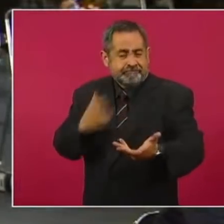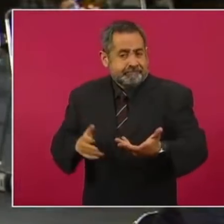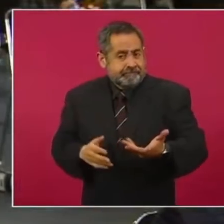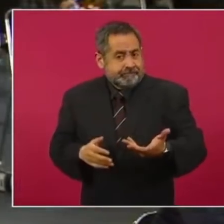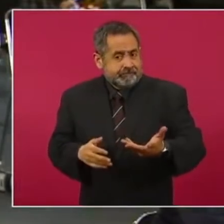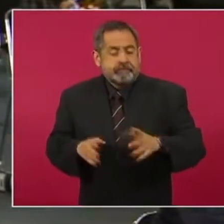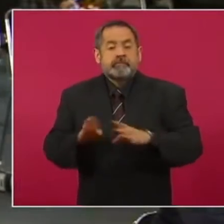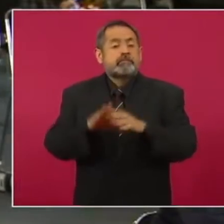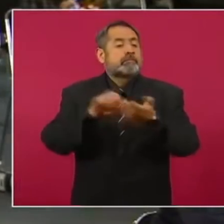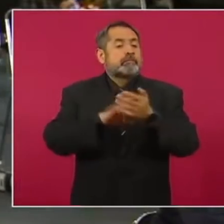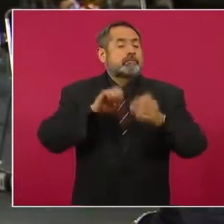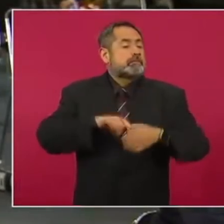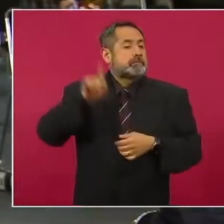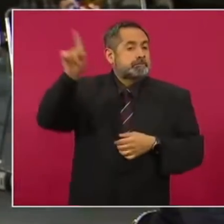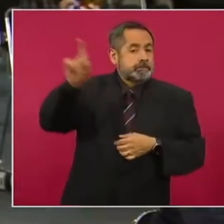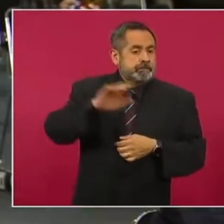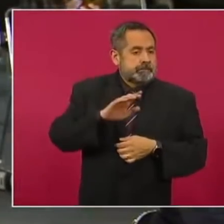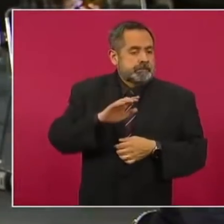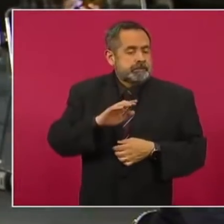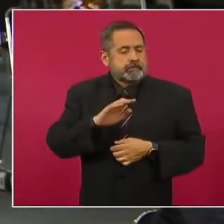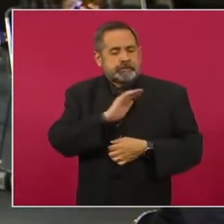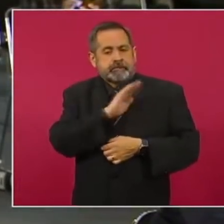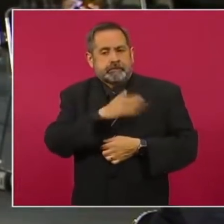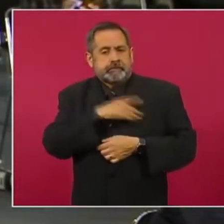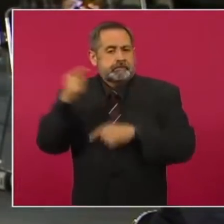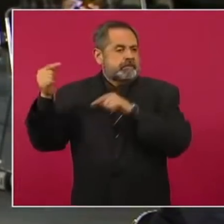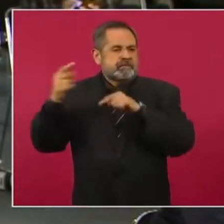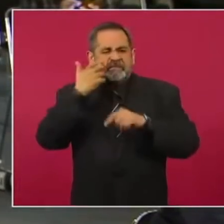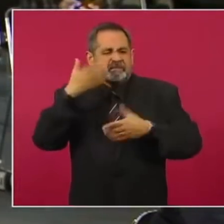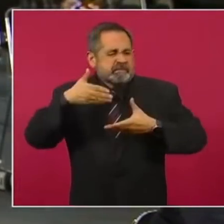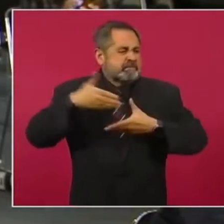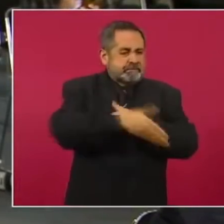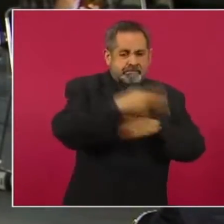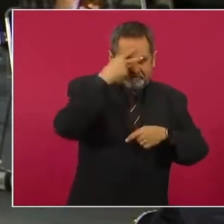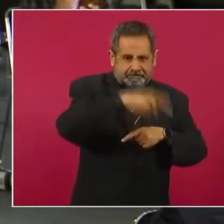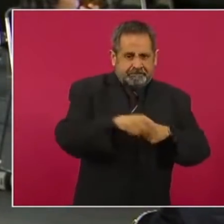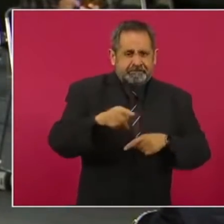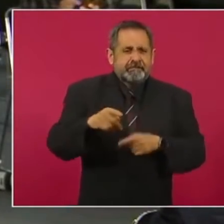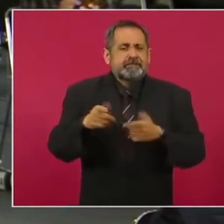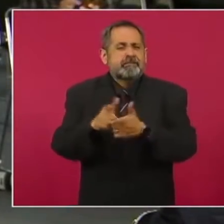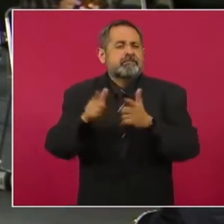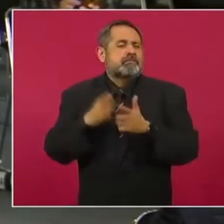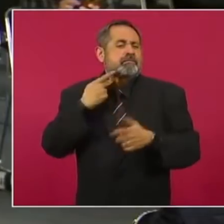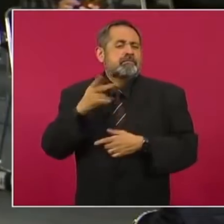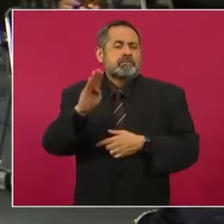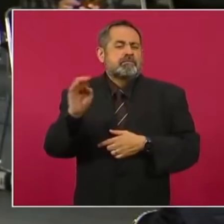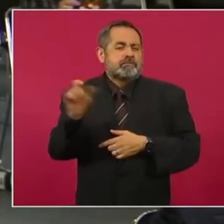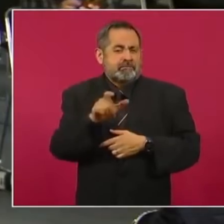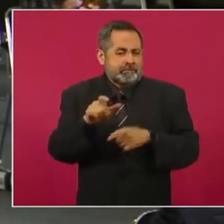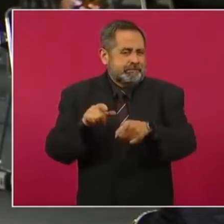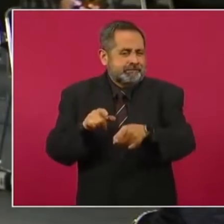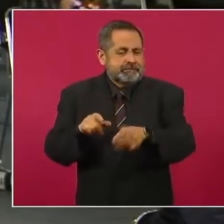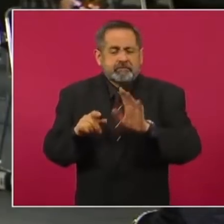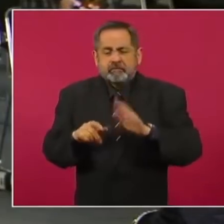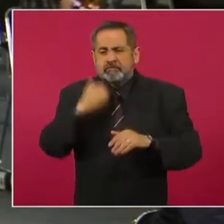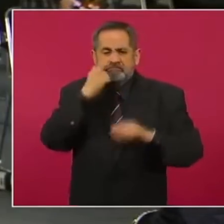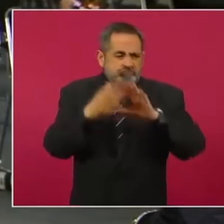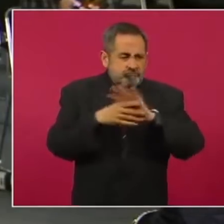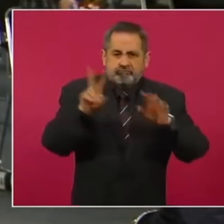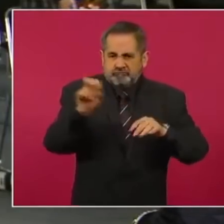partido español injerencista Vox, introducido a México para provecho de algunos de estos personajes, reivindique como parte de sus